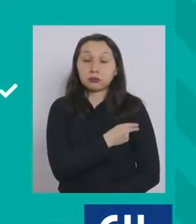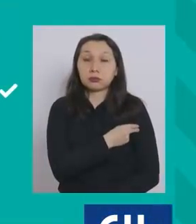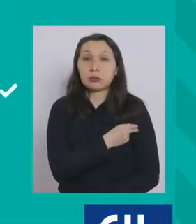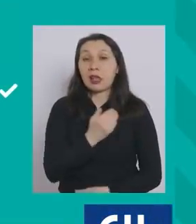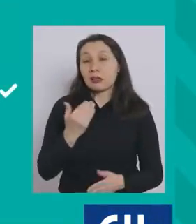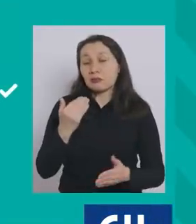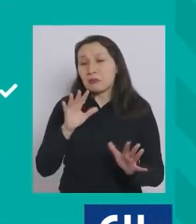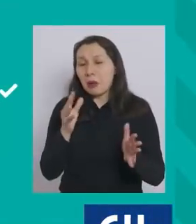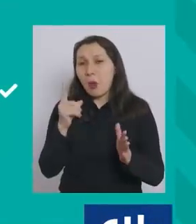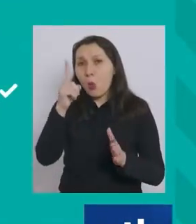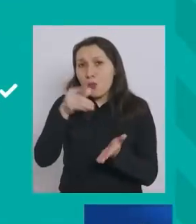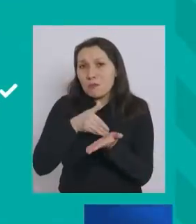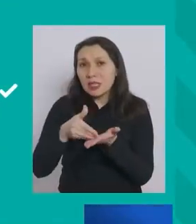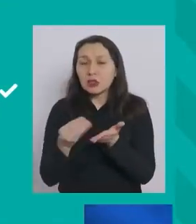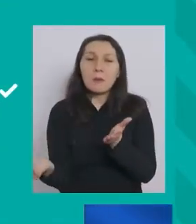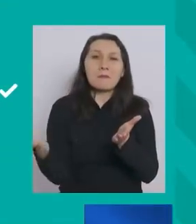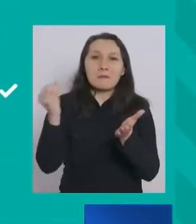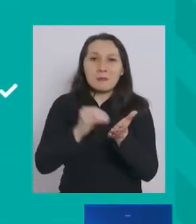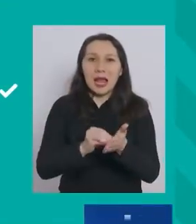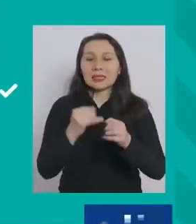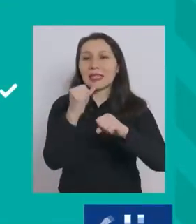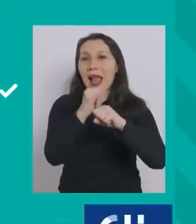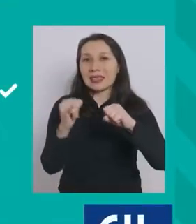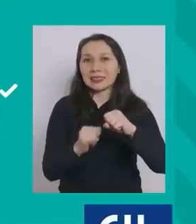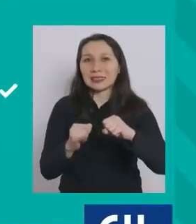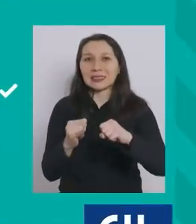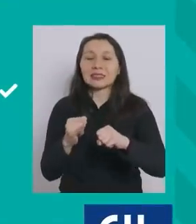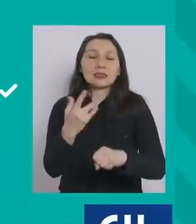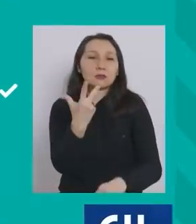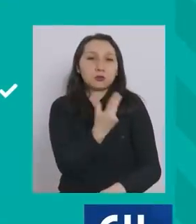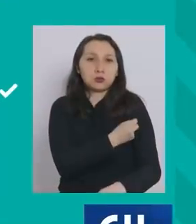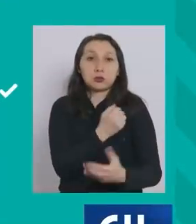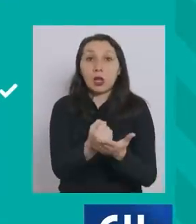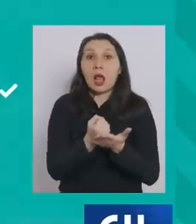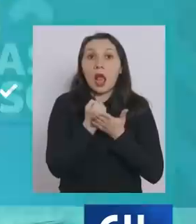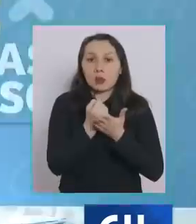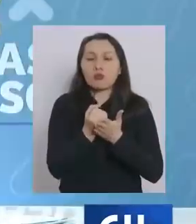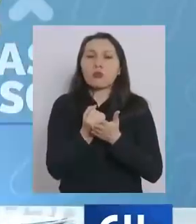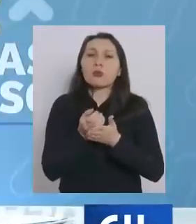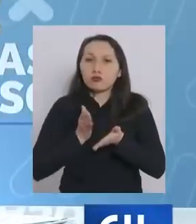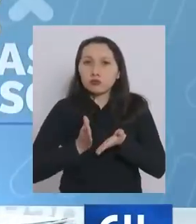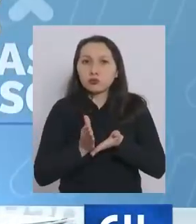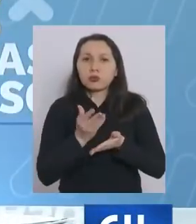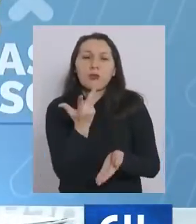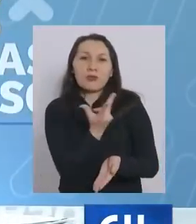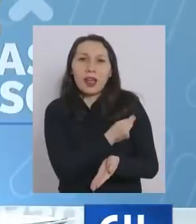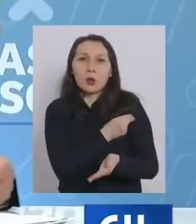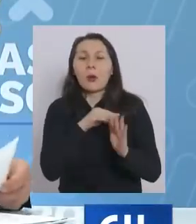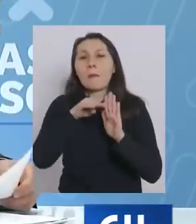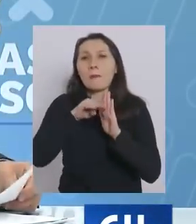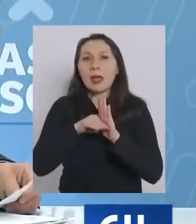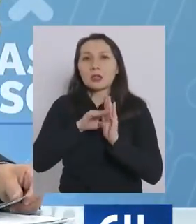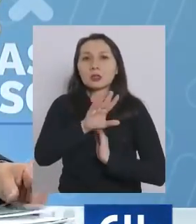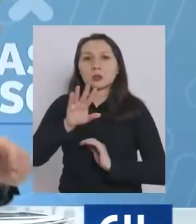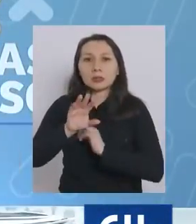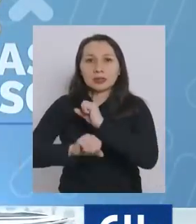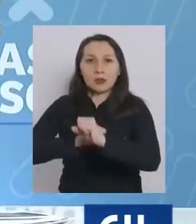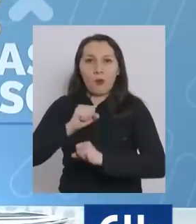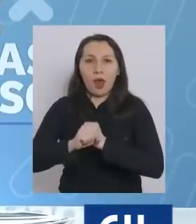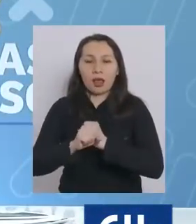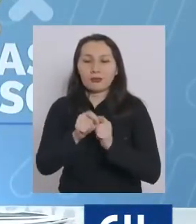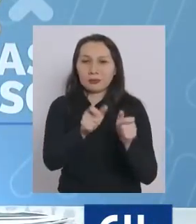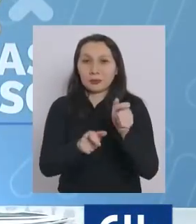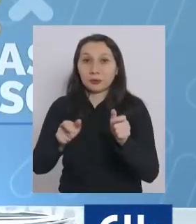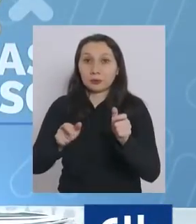prácticamente un millón más de dosis de AstraZeneca que nos va a servir para seguir vacunando a los menores de 55 años.